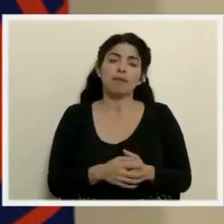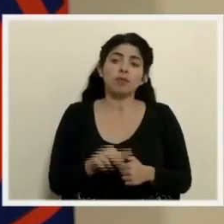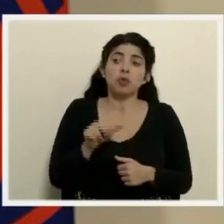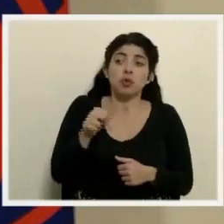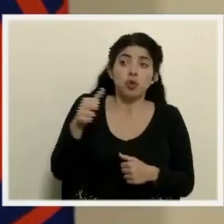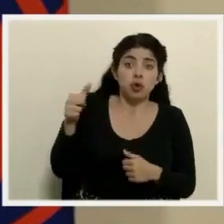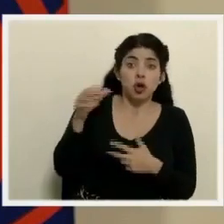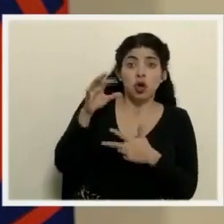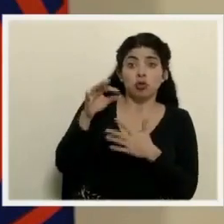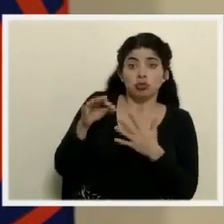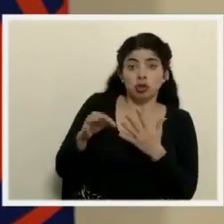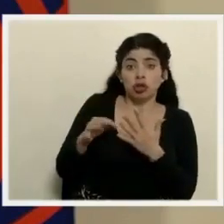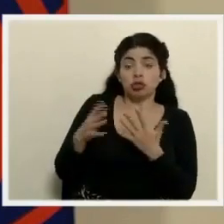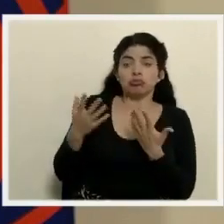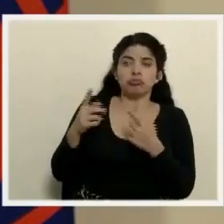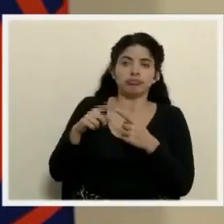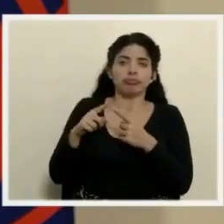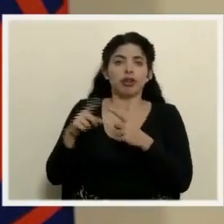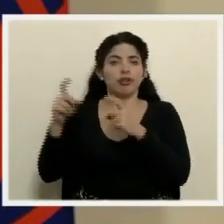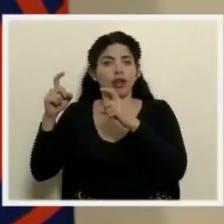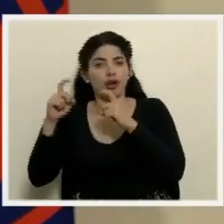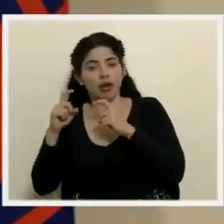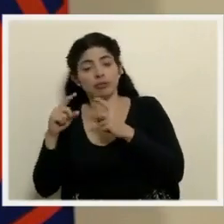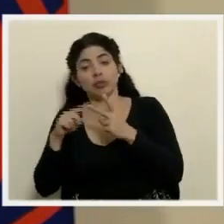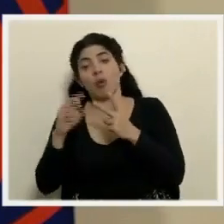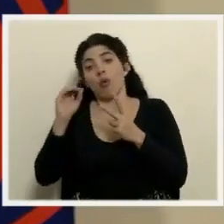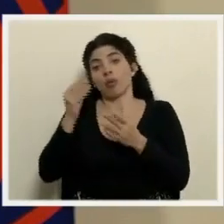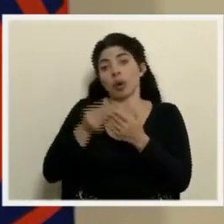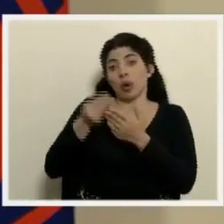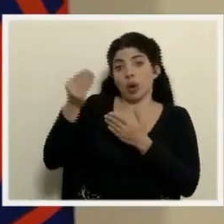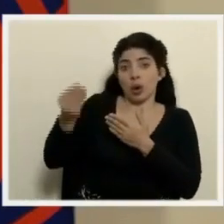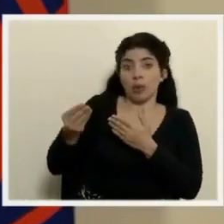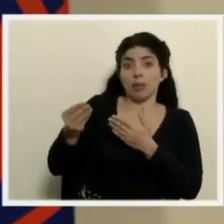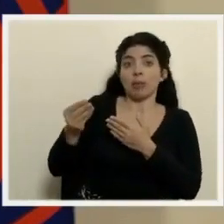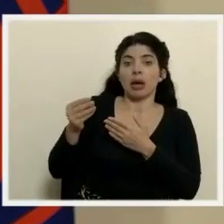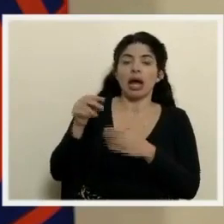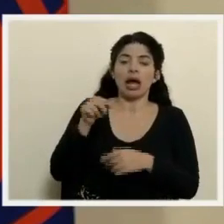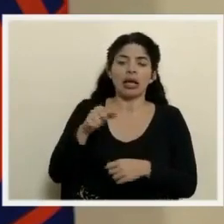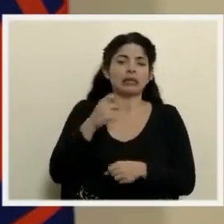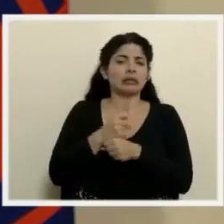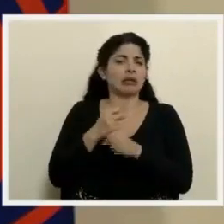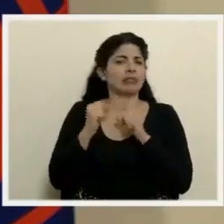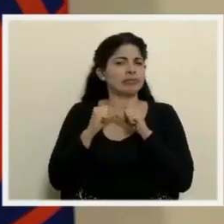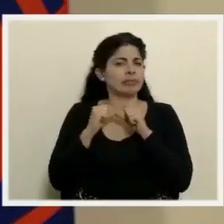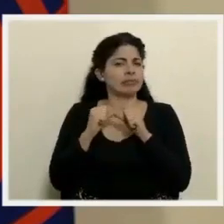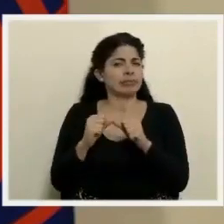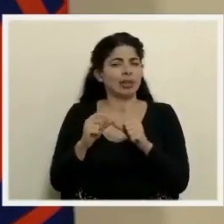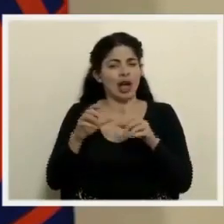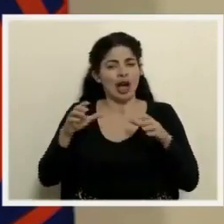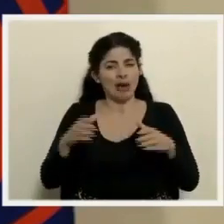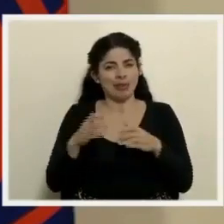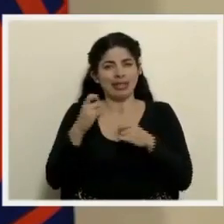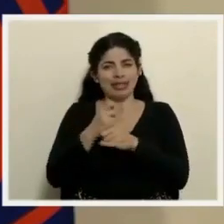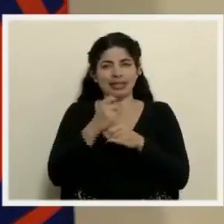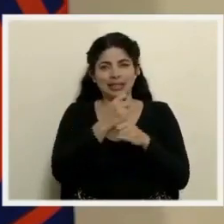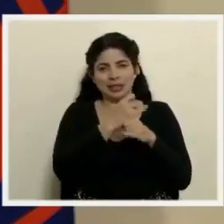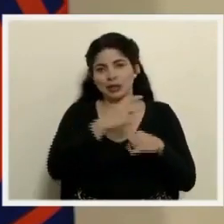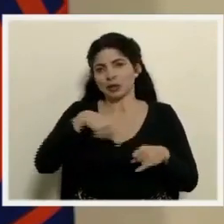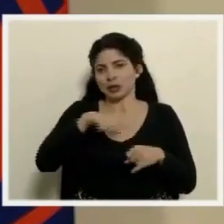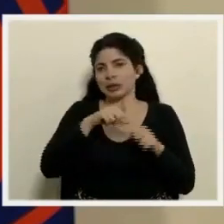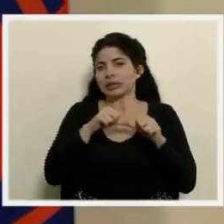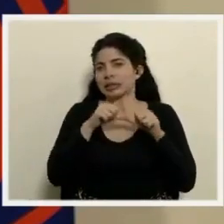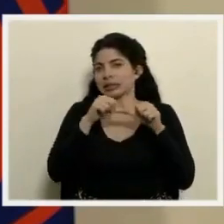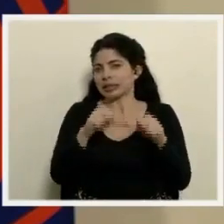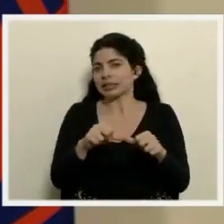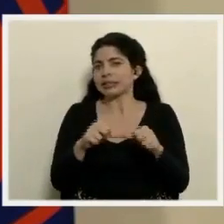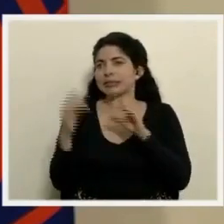otras opciones, ya sea para donación o adquisición, mencionar que es un trabajo permanente que la Comisión Interinstitucional de